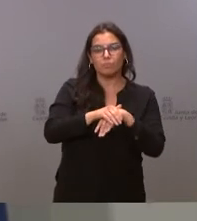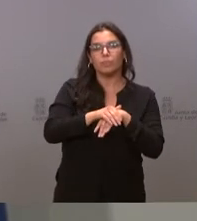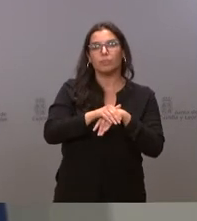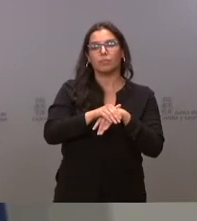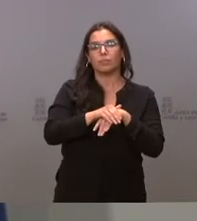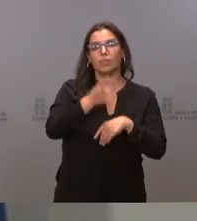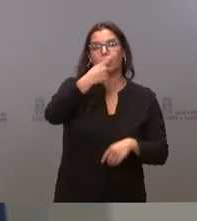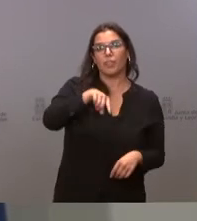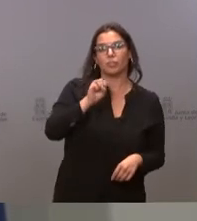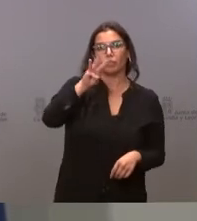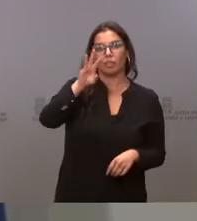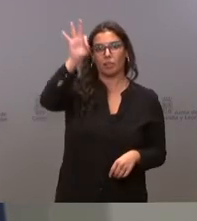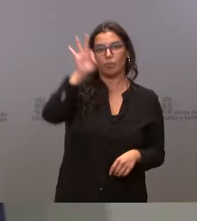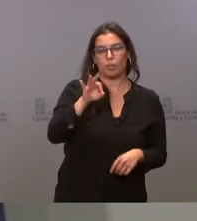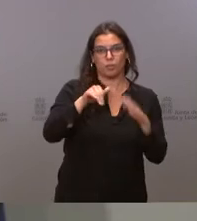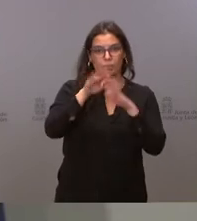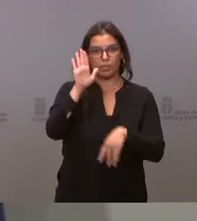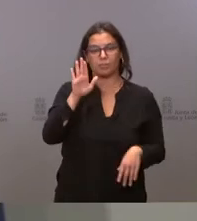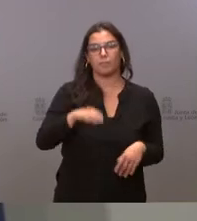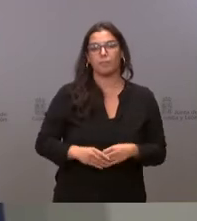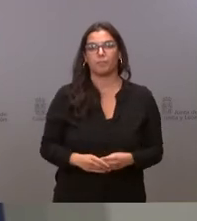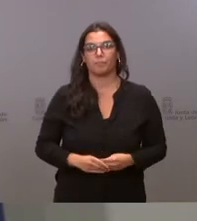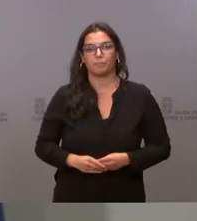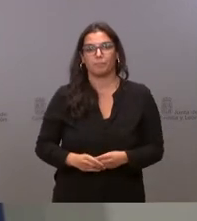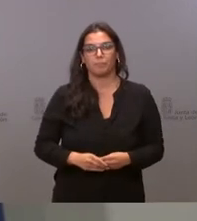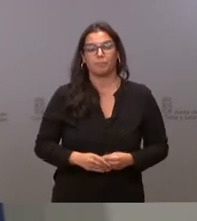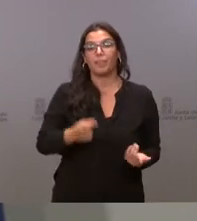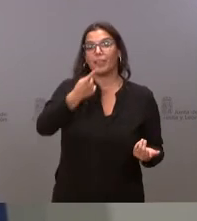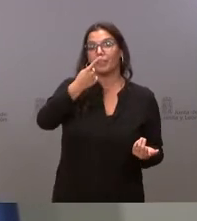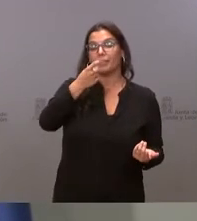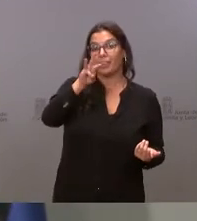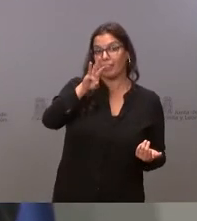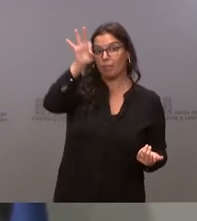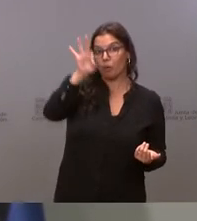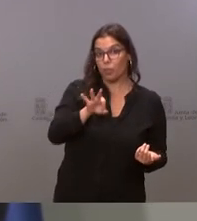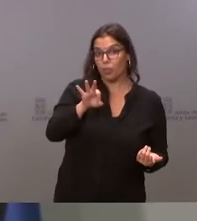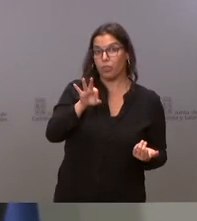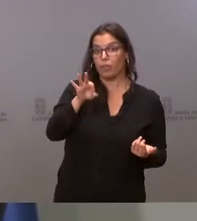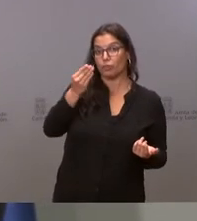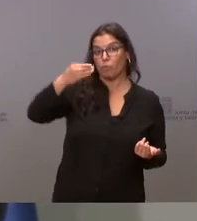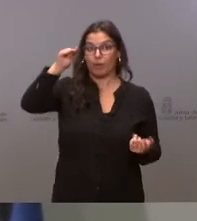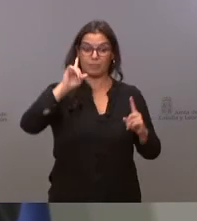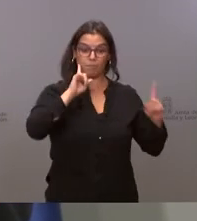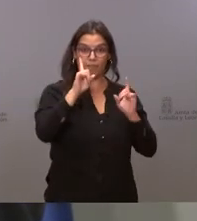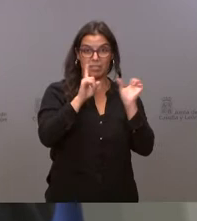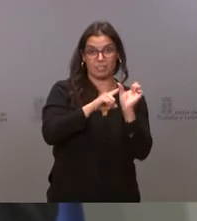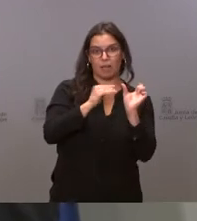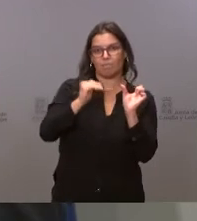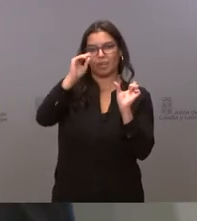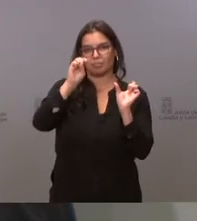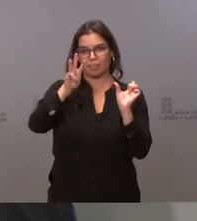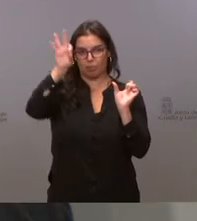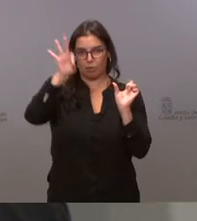113%, 13% más de la inversión prevista inicialmente.